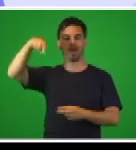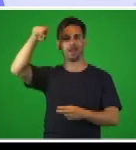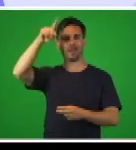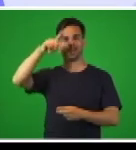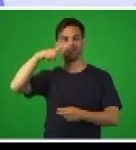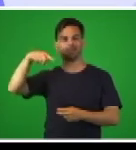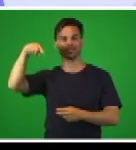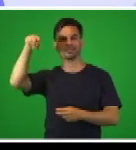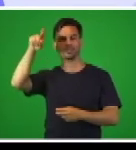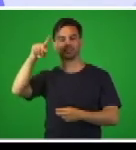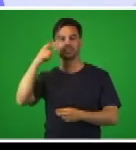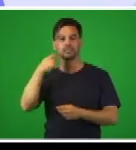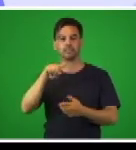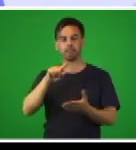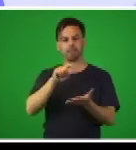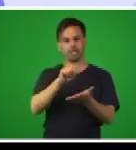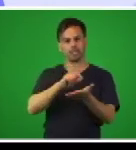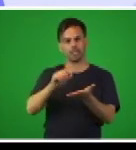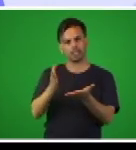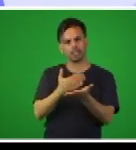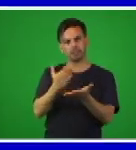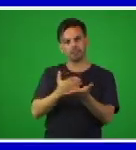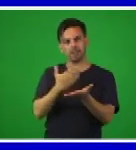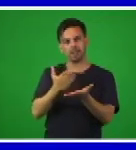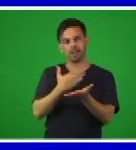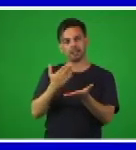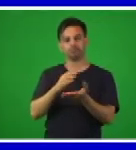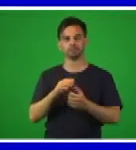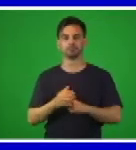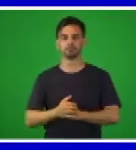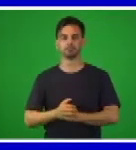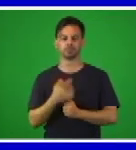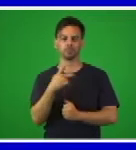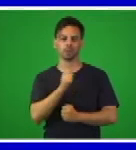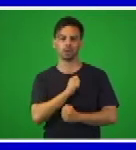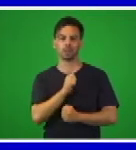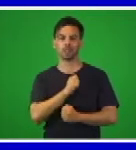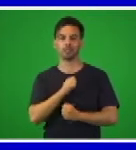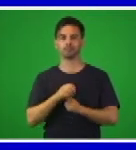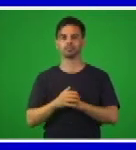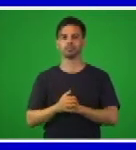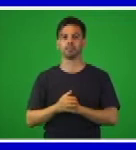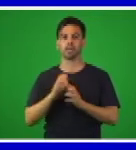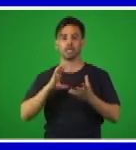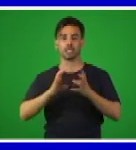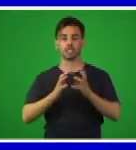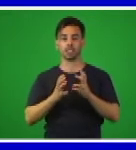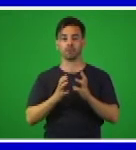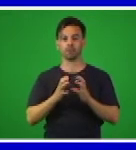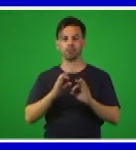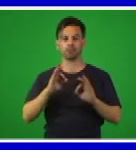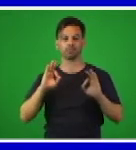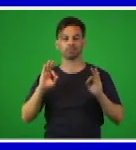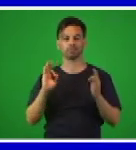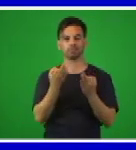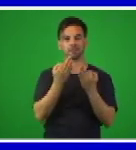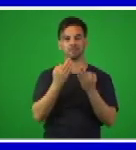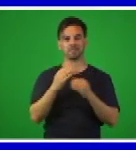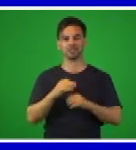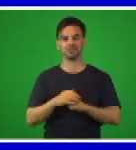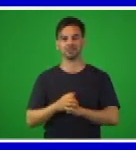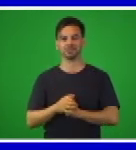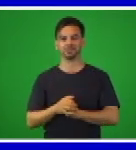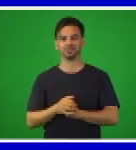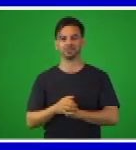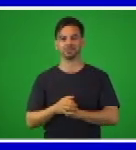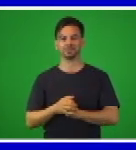trabajo, con la parte de atrás de su lápiz, de manera que cuando lo hagan en su pautado, pues le quede casi como el